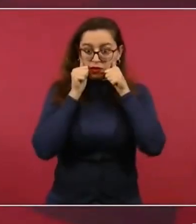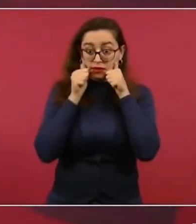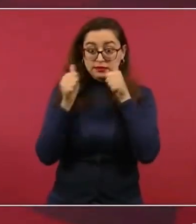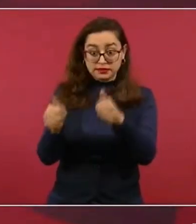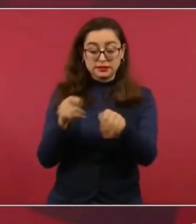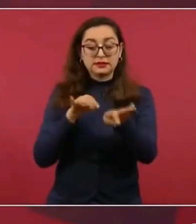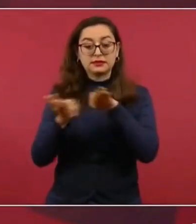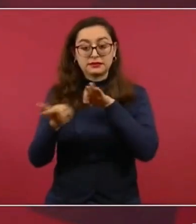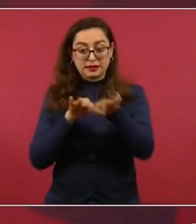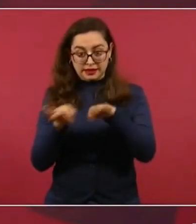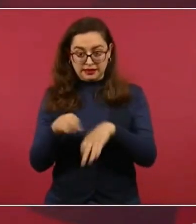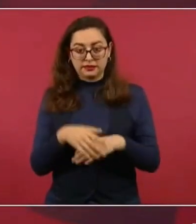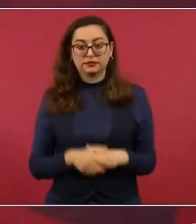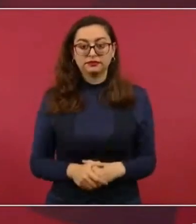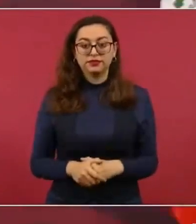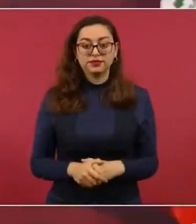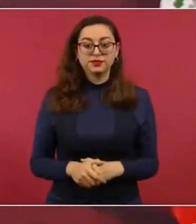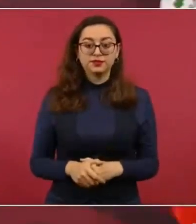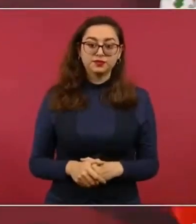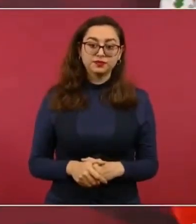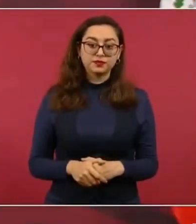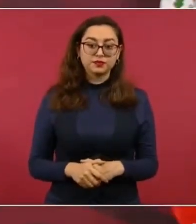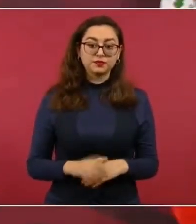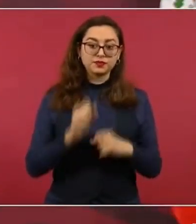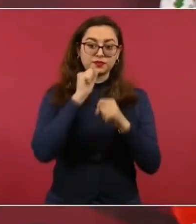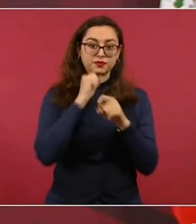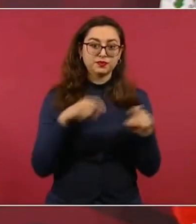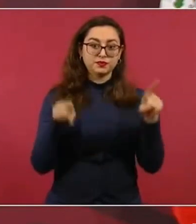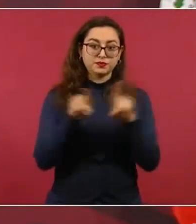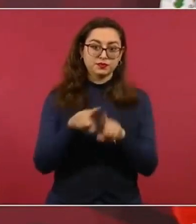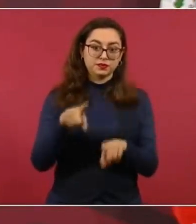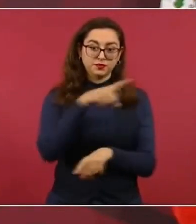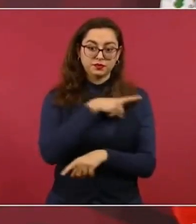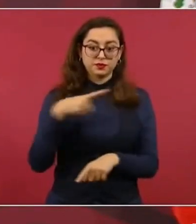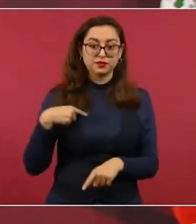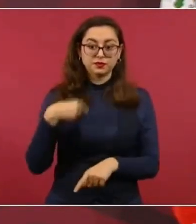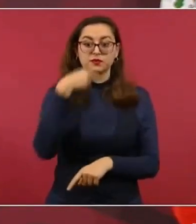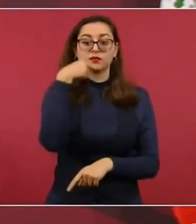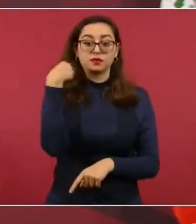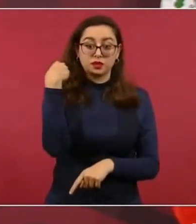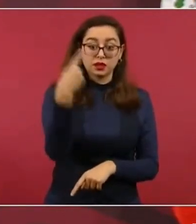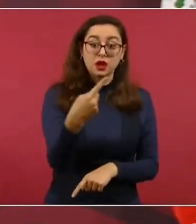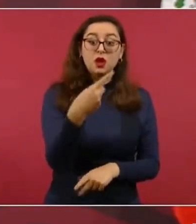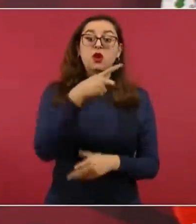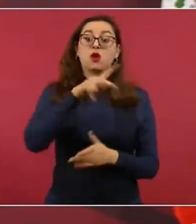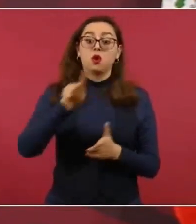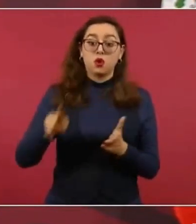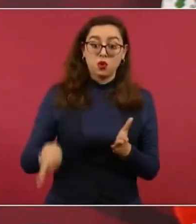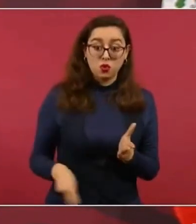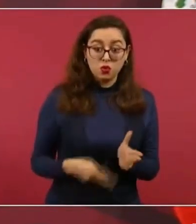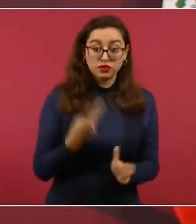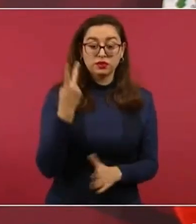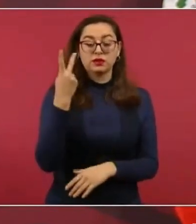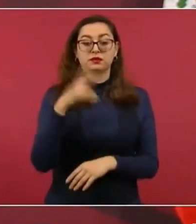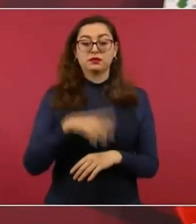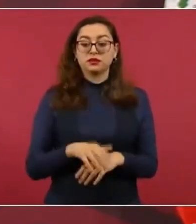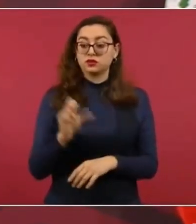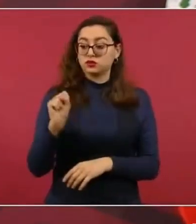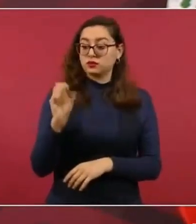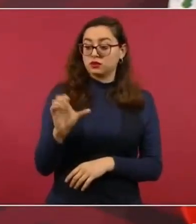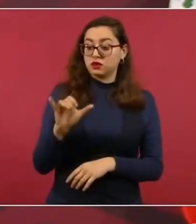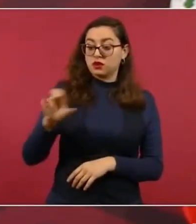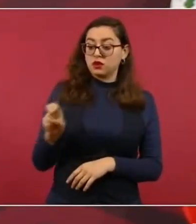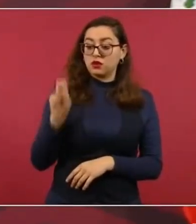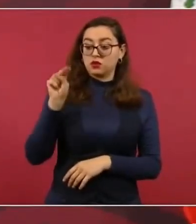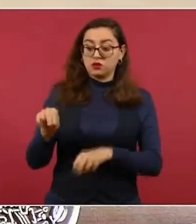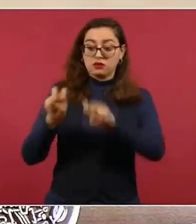aprovecho para hacer un llamado de nuevo a los ministros de la Corte,